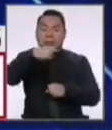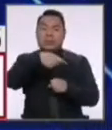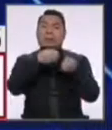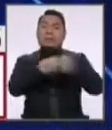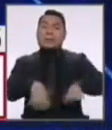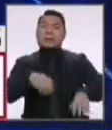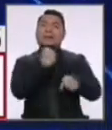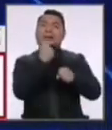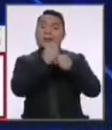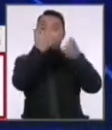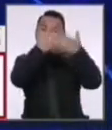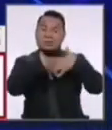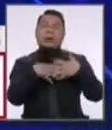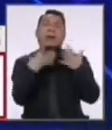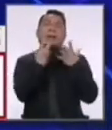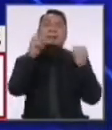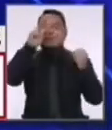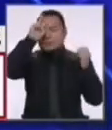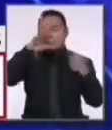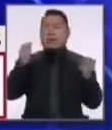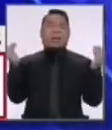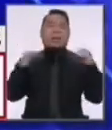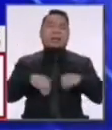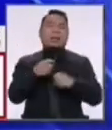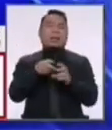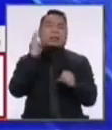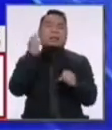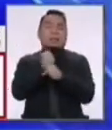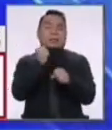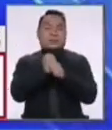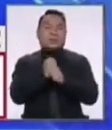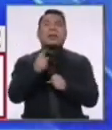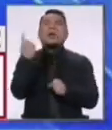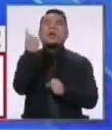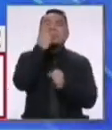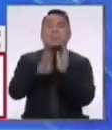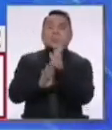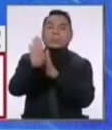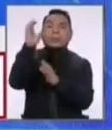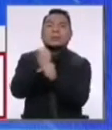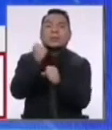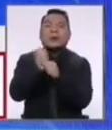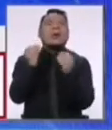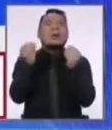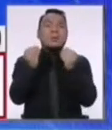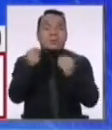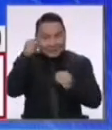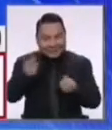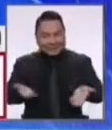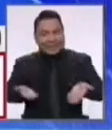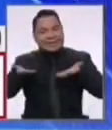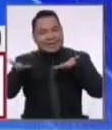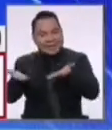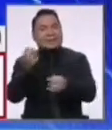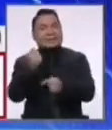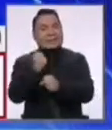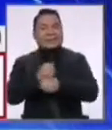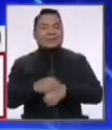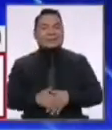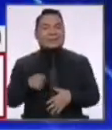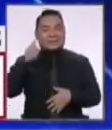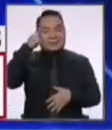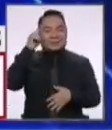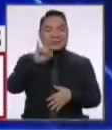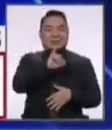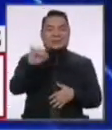pierden el negocio, muchísimos peruanos se quedan sin trabajo y la única manera de reactivar la economía es con trabajo, no hay otra forma. Yo sé que los amigos de la izquierda ya se